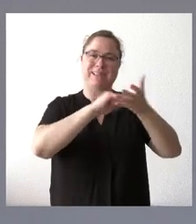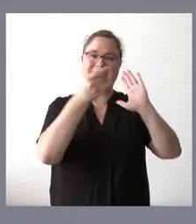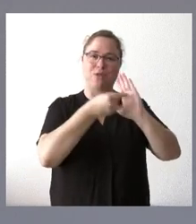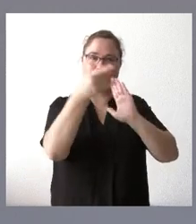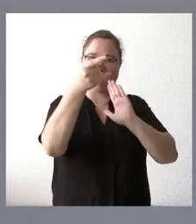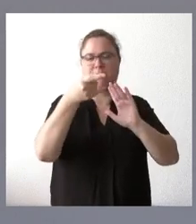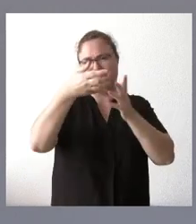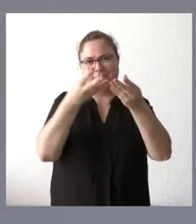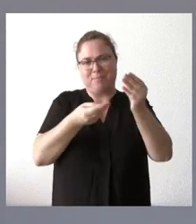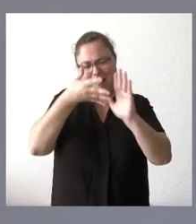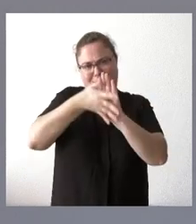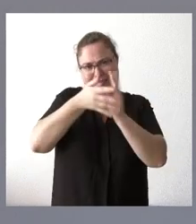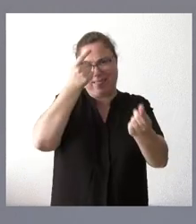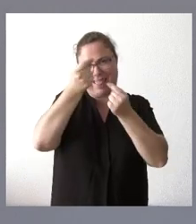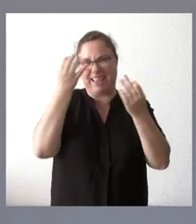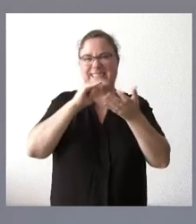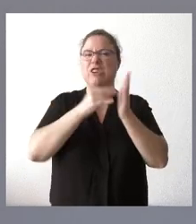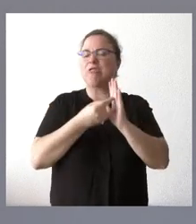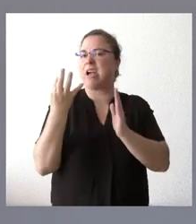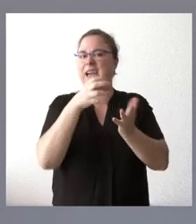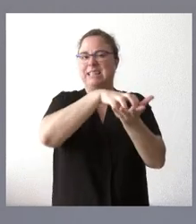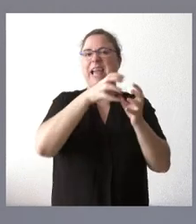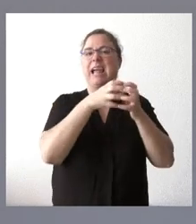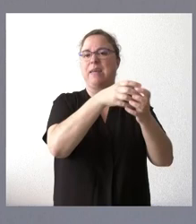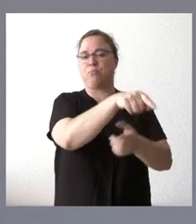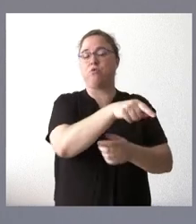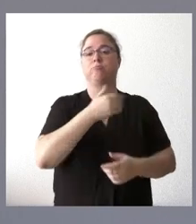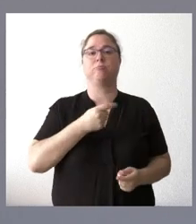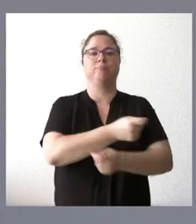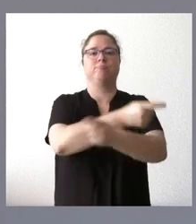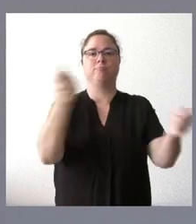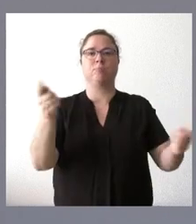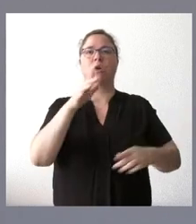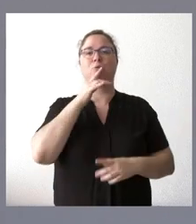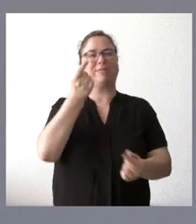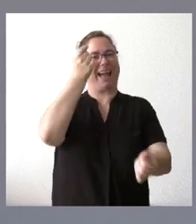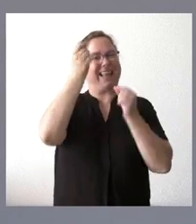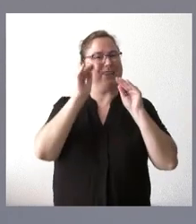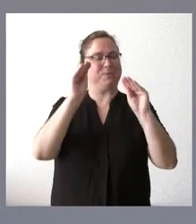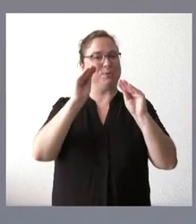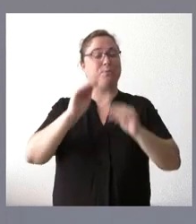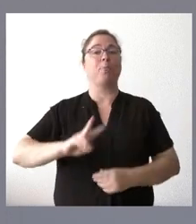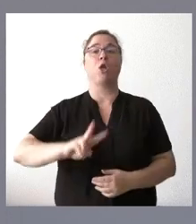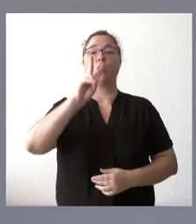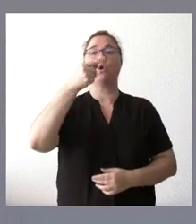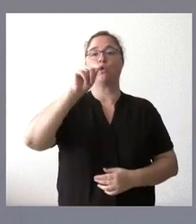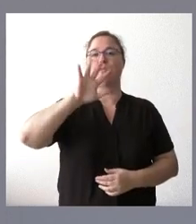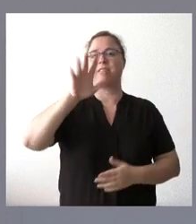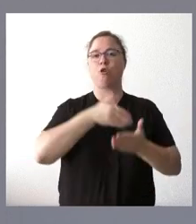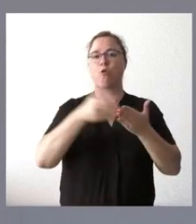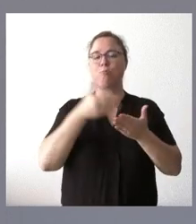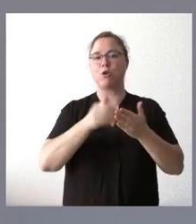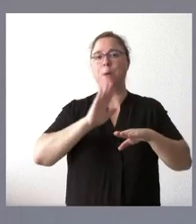descrito en la documentación que les ha sido entregada de muy diversa característica. 2,5 millones de euros para